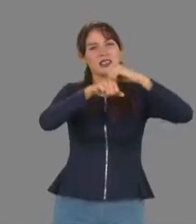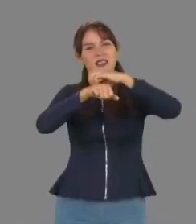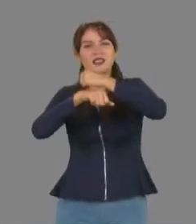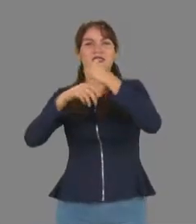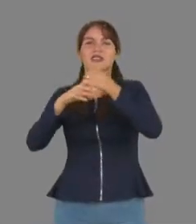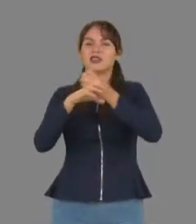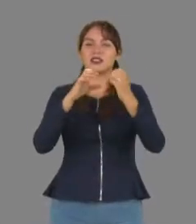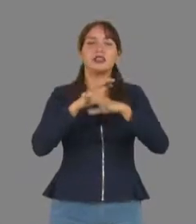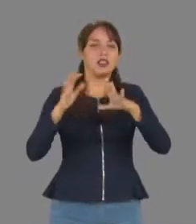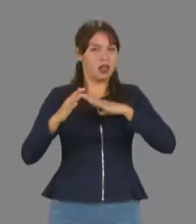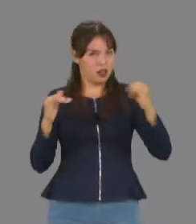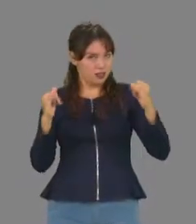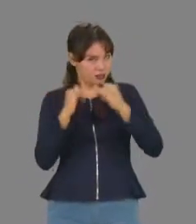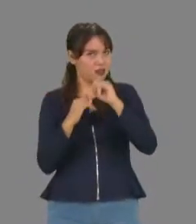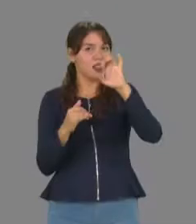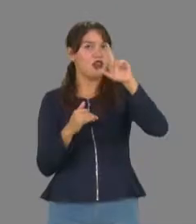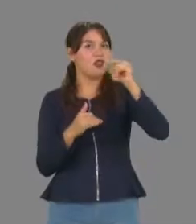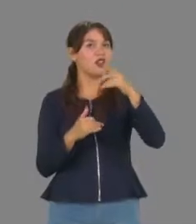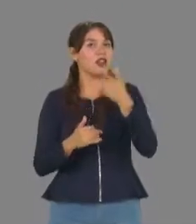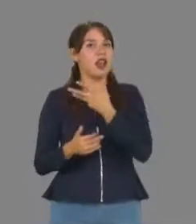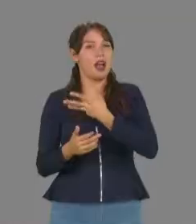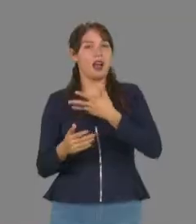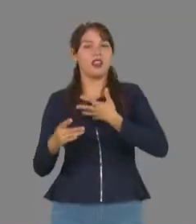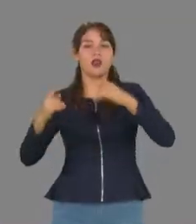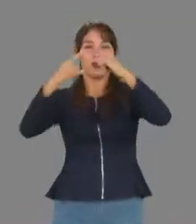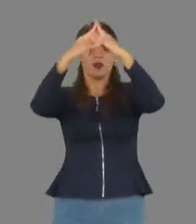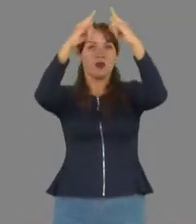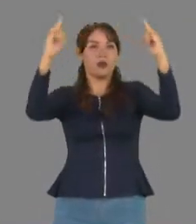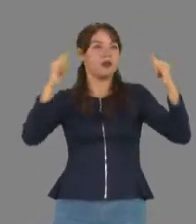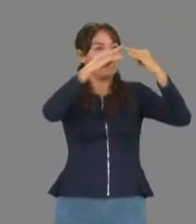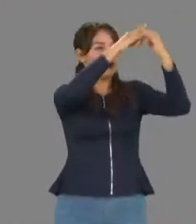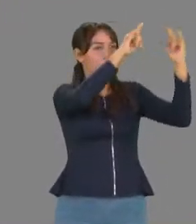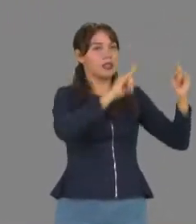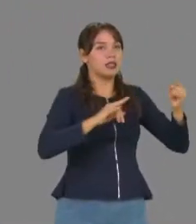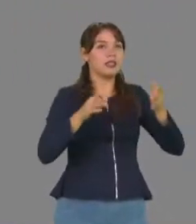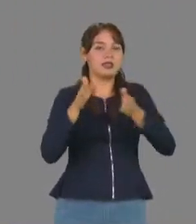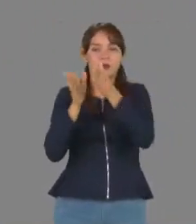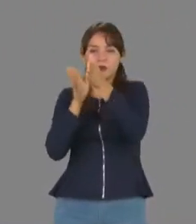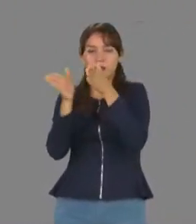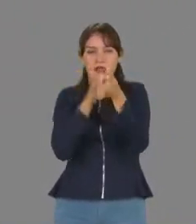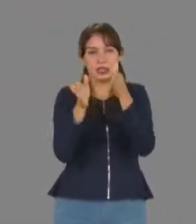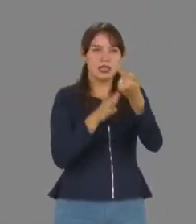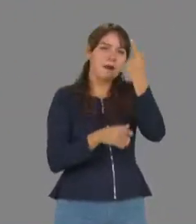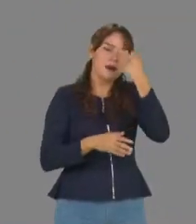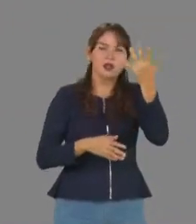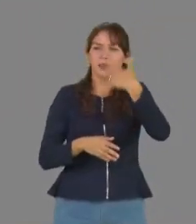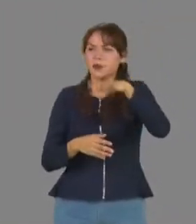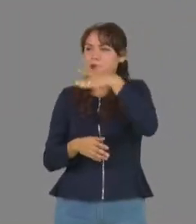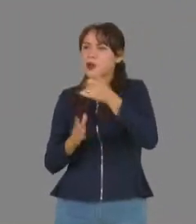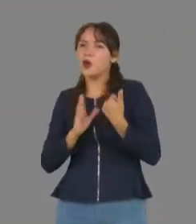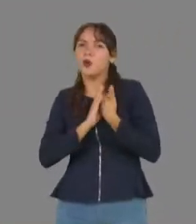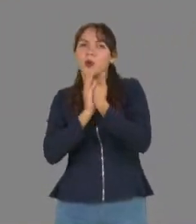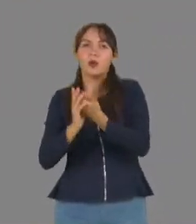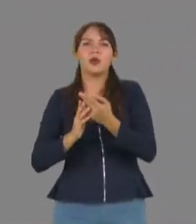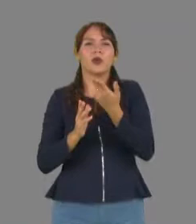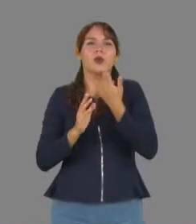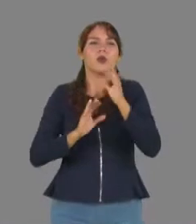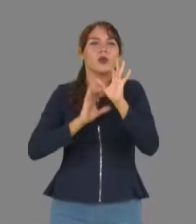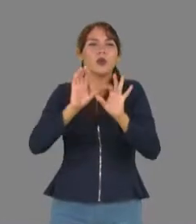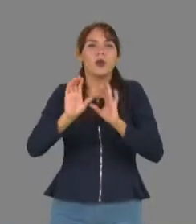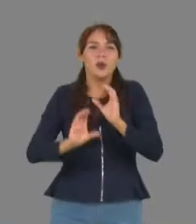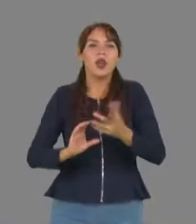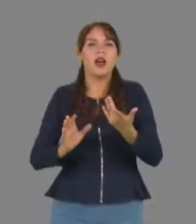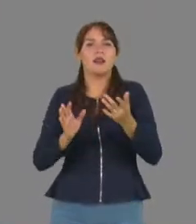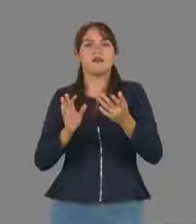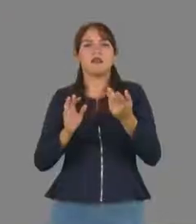el Instituto de Ecología Aplicada ha edificado tres invernaderos equipados para buscar alternativas de mejora productiva en el centro de